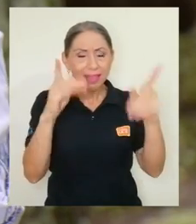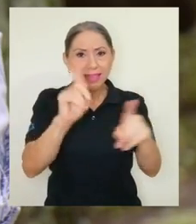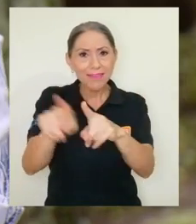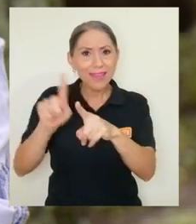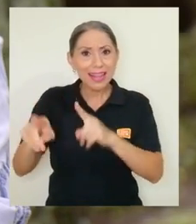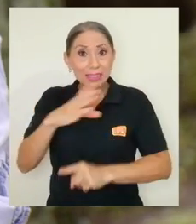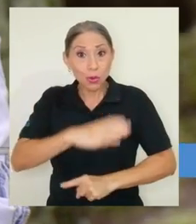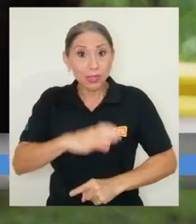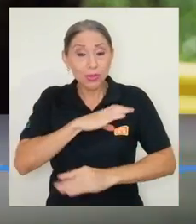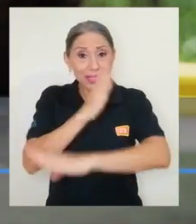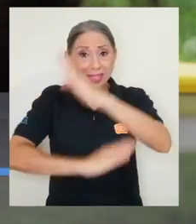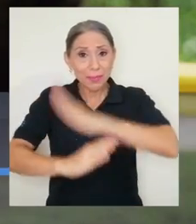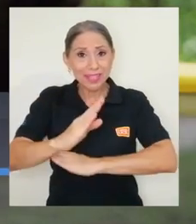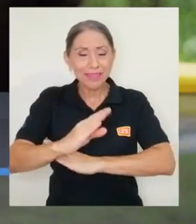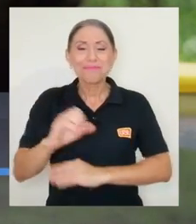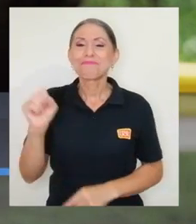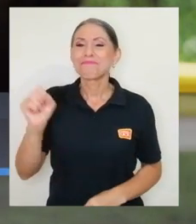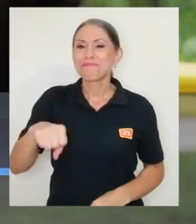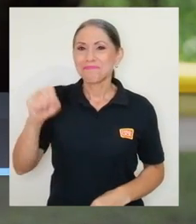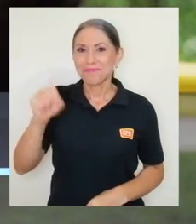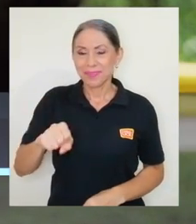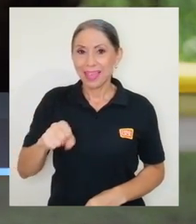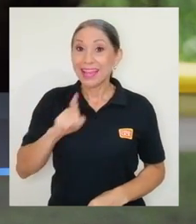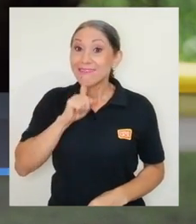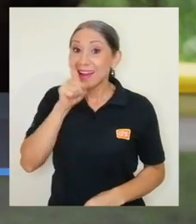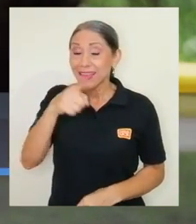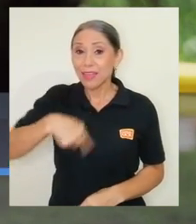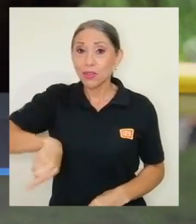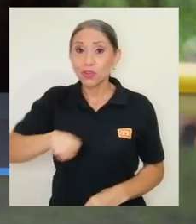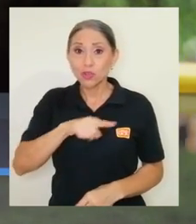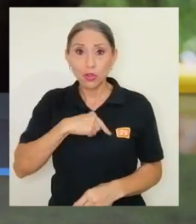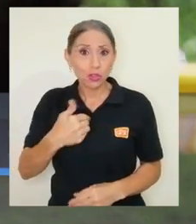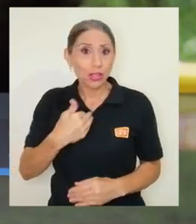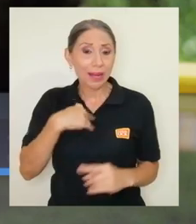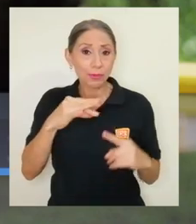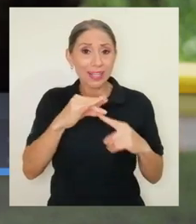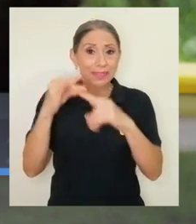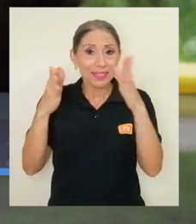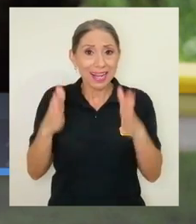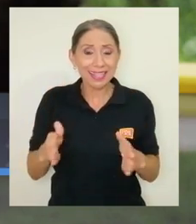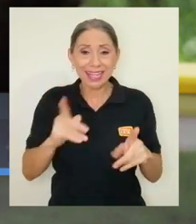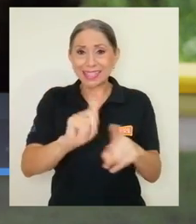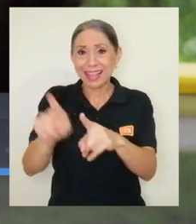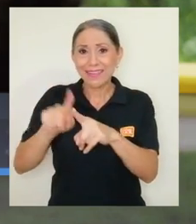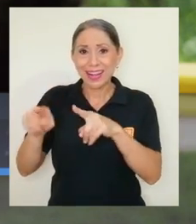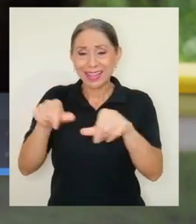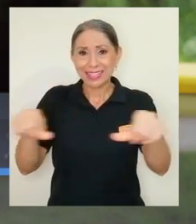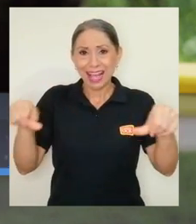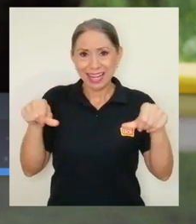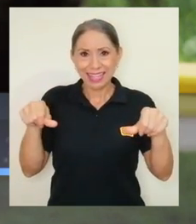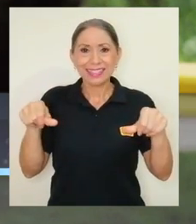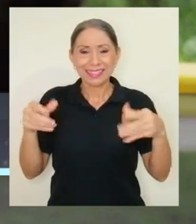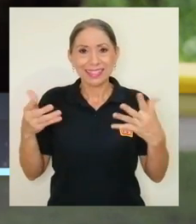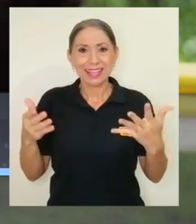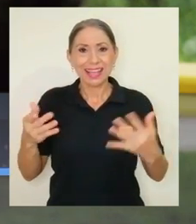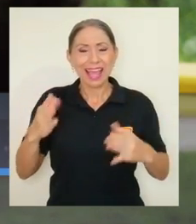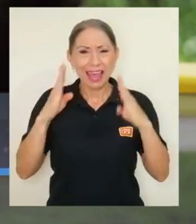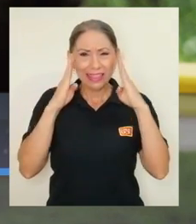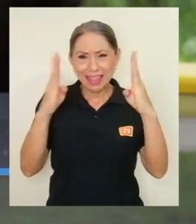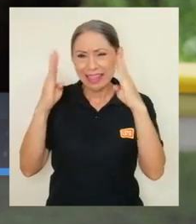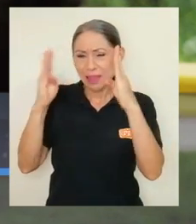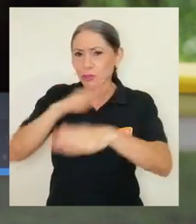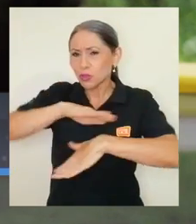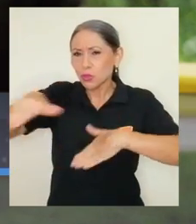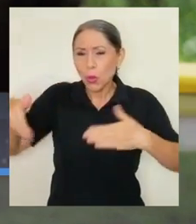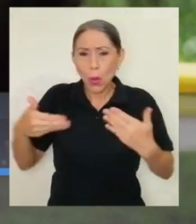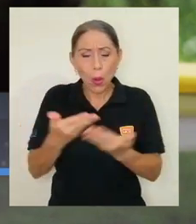discapacidad. Sí, sí. En realidad nosotros atendemos, tenemos especialistas de diferentes áreas y entonces atendemos todas